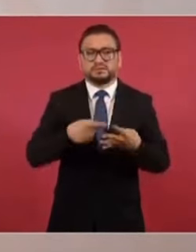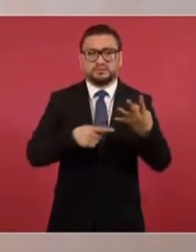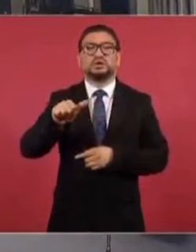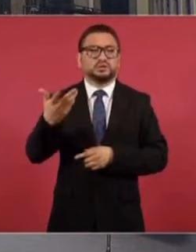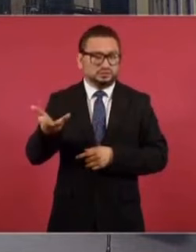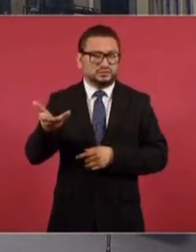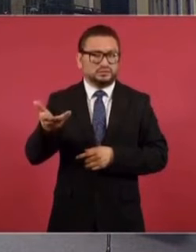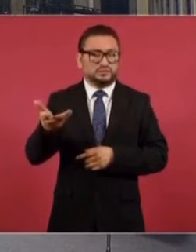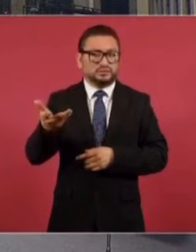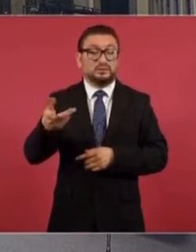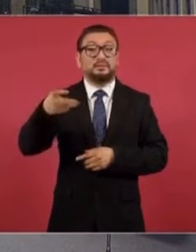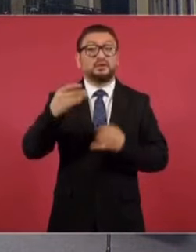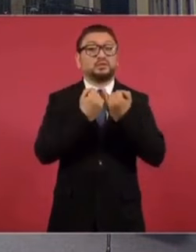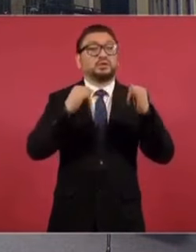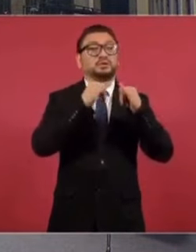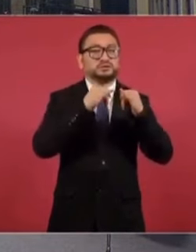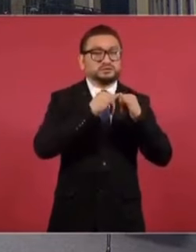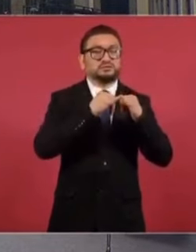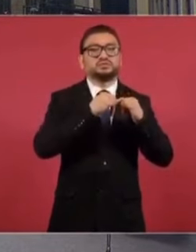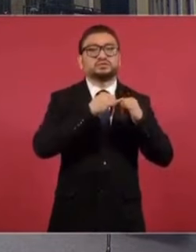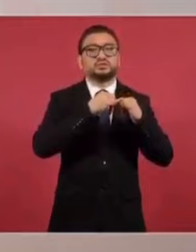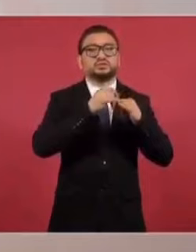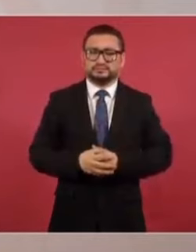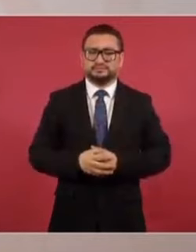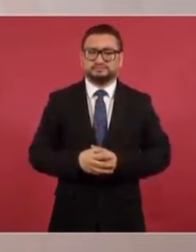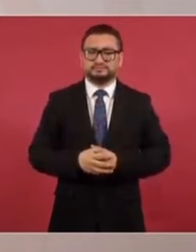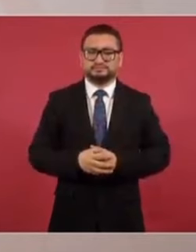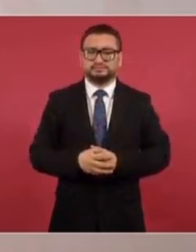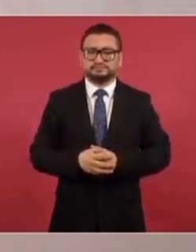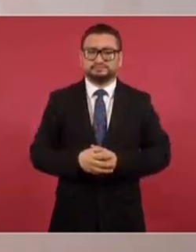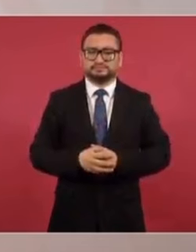Tenemos con agua. Pero hay el Instituto, el Instituto del Agua.